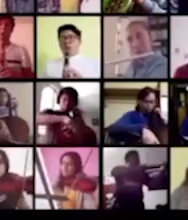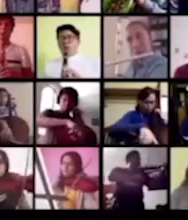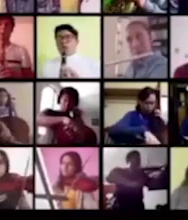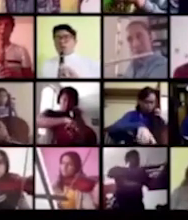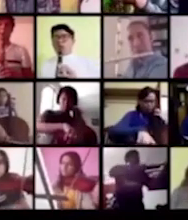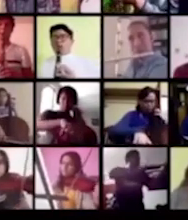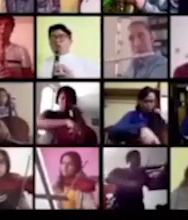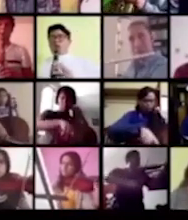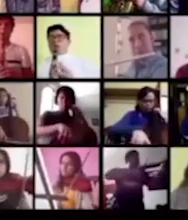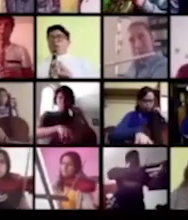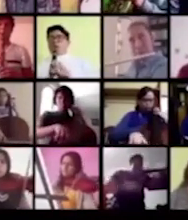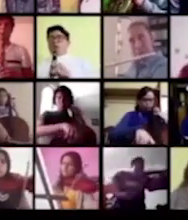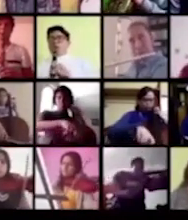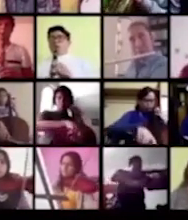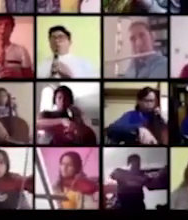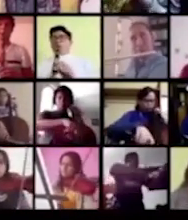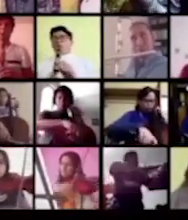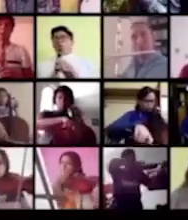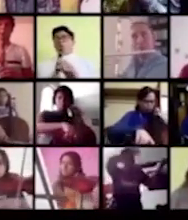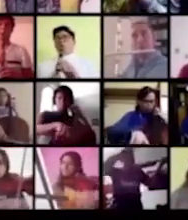Ingeniería Nuclear